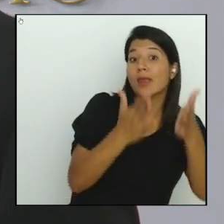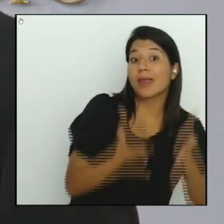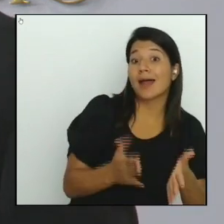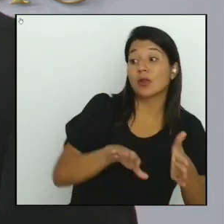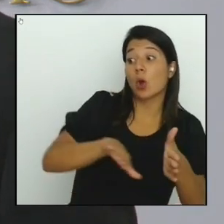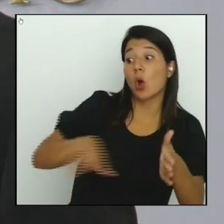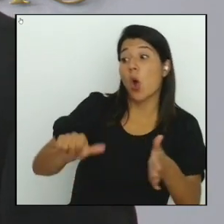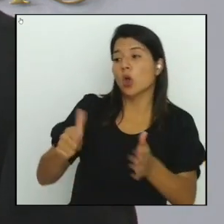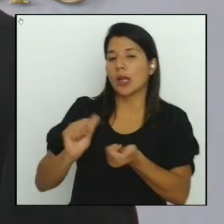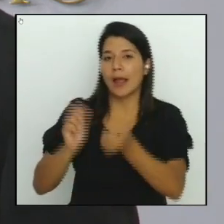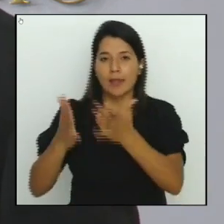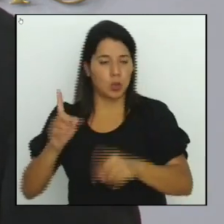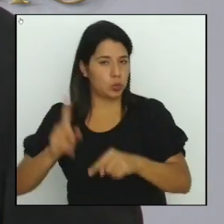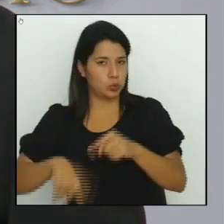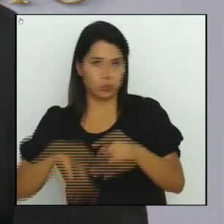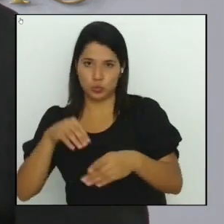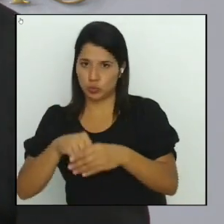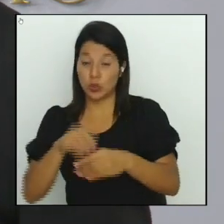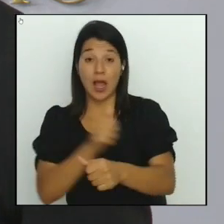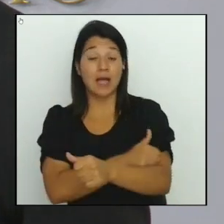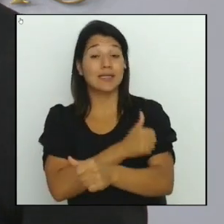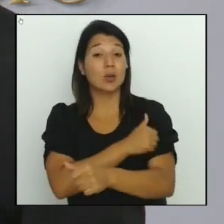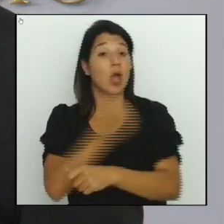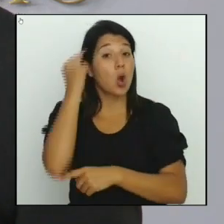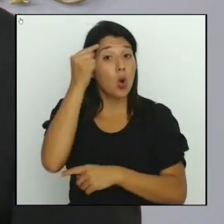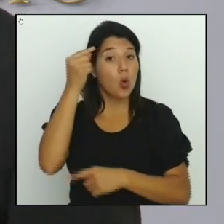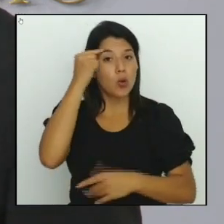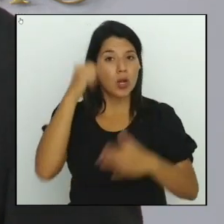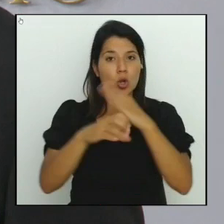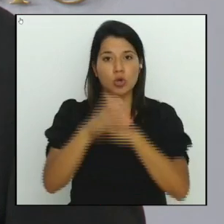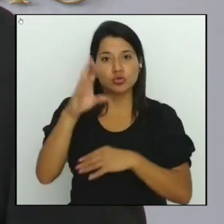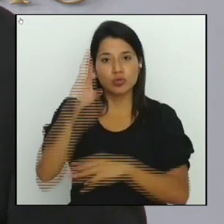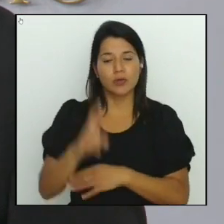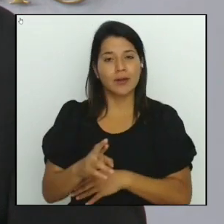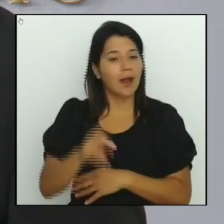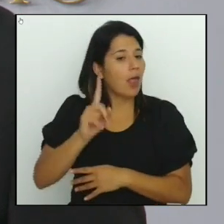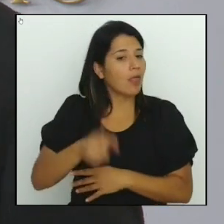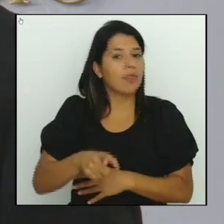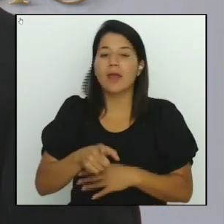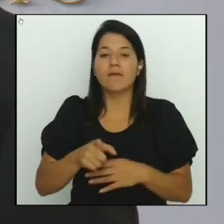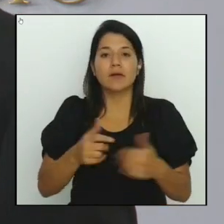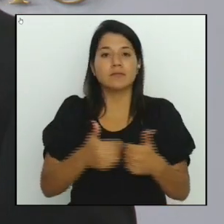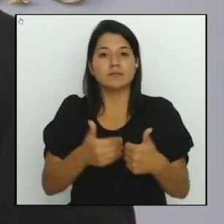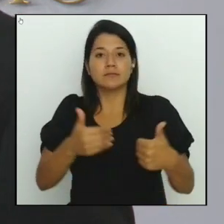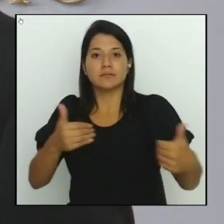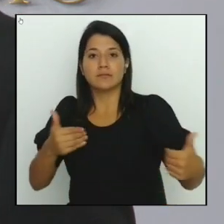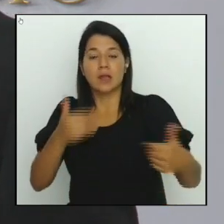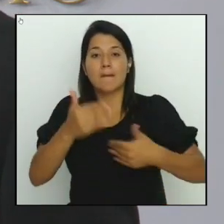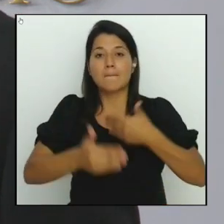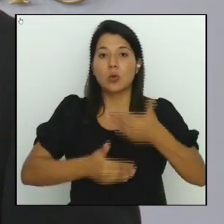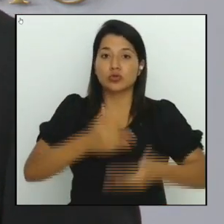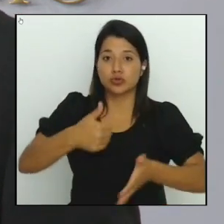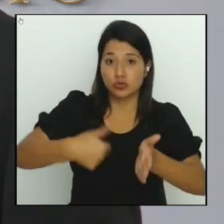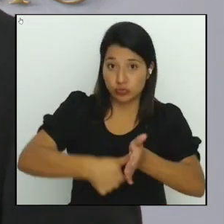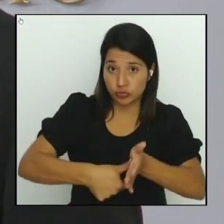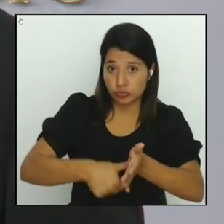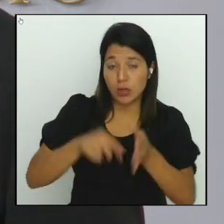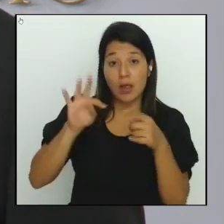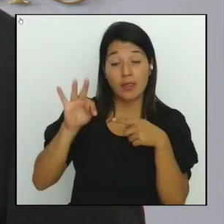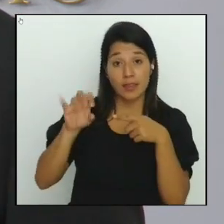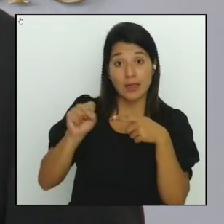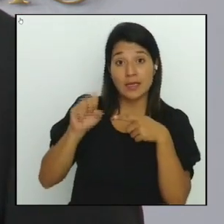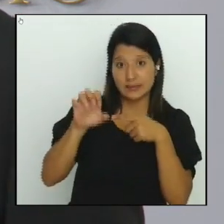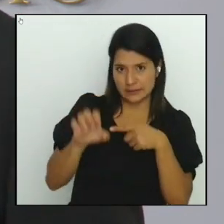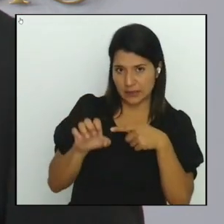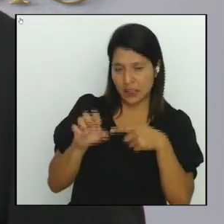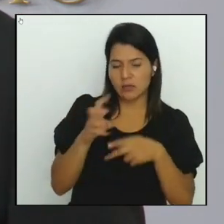gobierno en Costa Rica tienen que mantenerse absolutamente al margen de los procesos electorales. El Tribunal Supremo de Elecciones será vigilante y